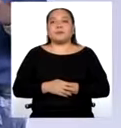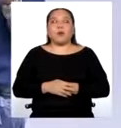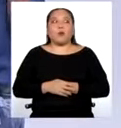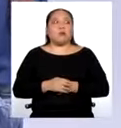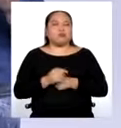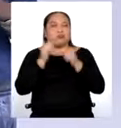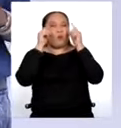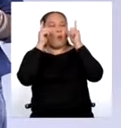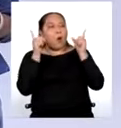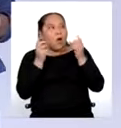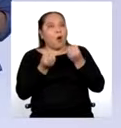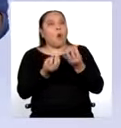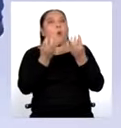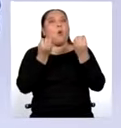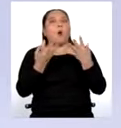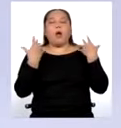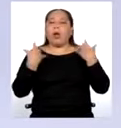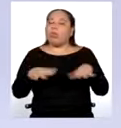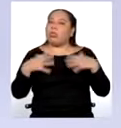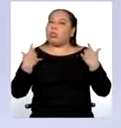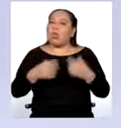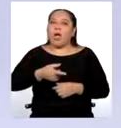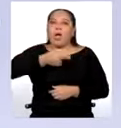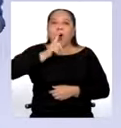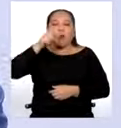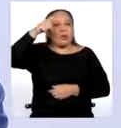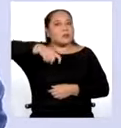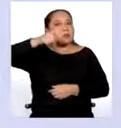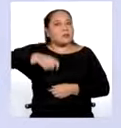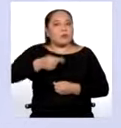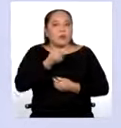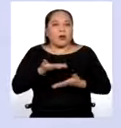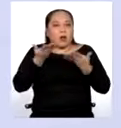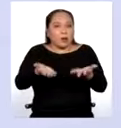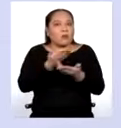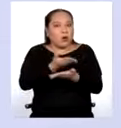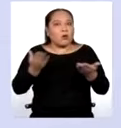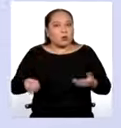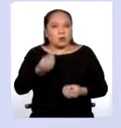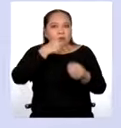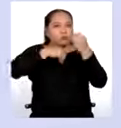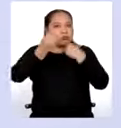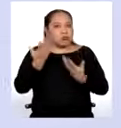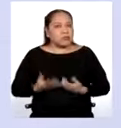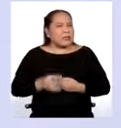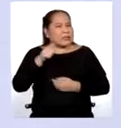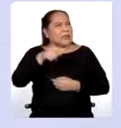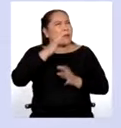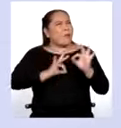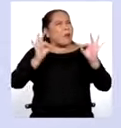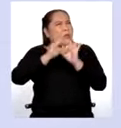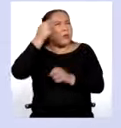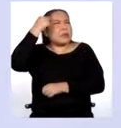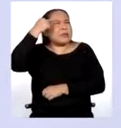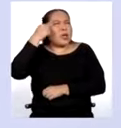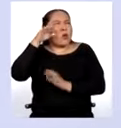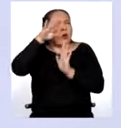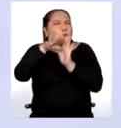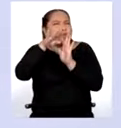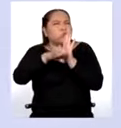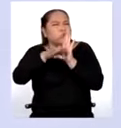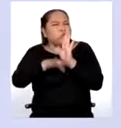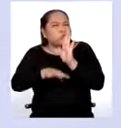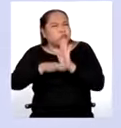¡Guau! ¿Cuánta agua se requiere para producir los bienes que consumimos? Y es importante que vayamos pensando cómo podemos reducir nuestra huella